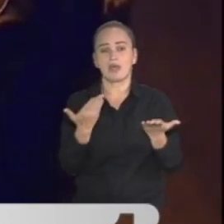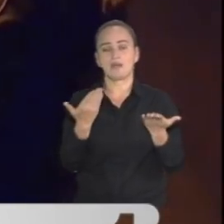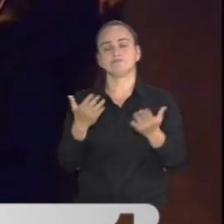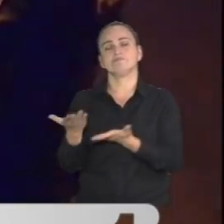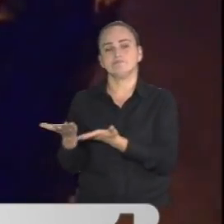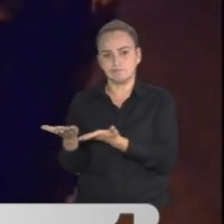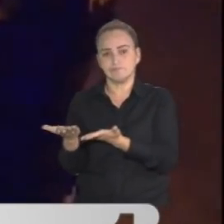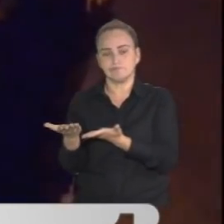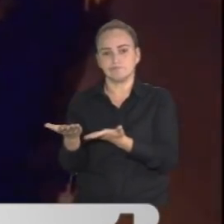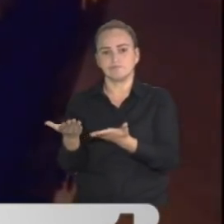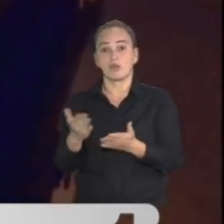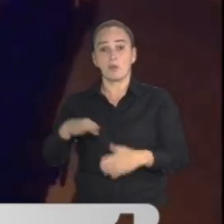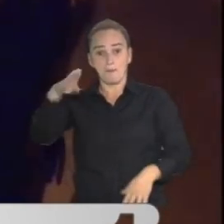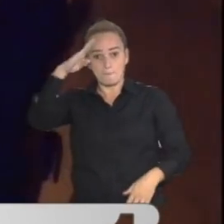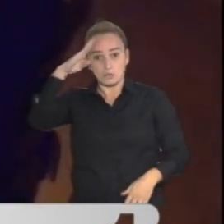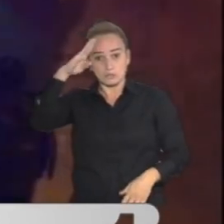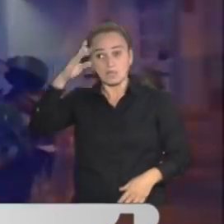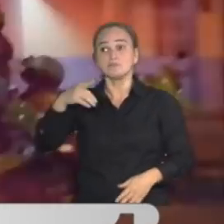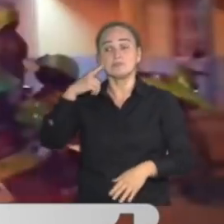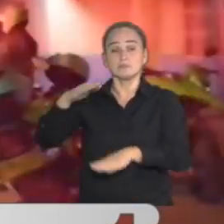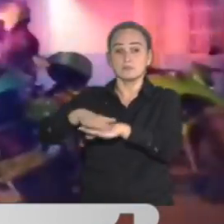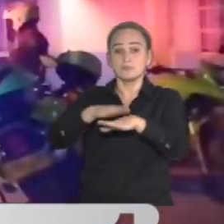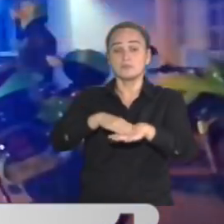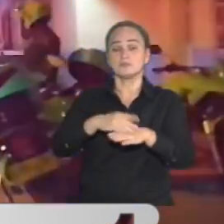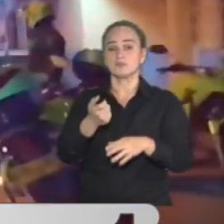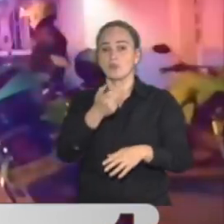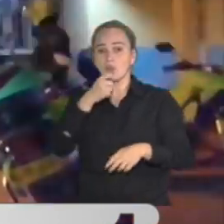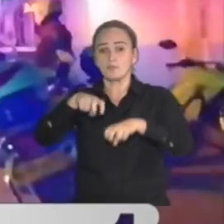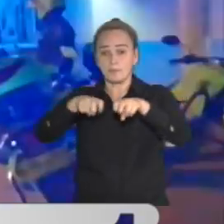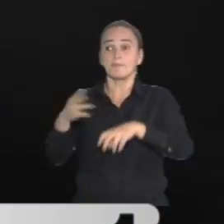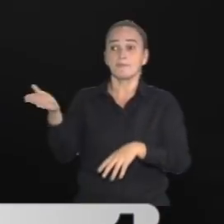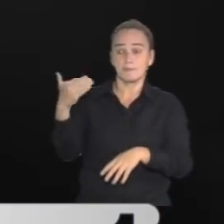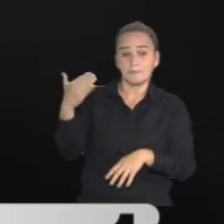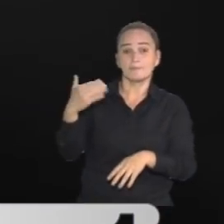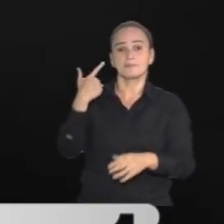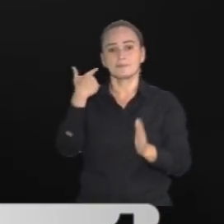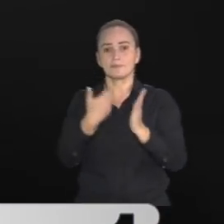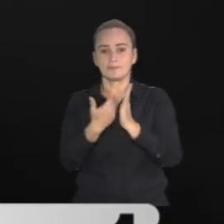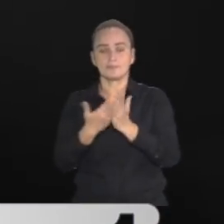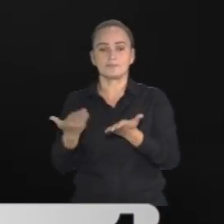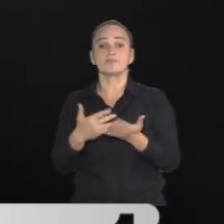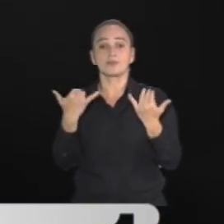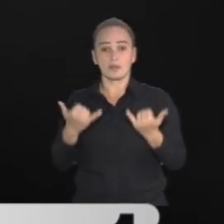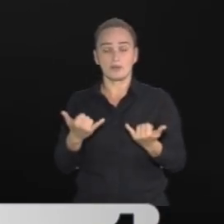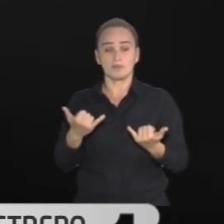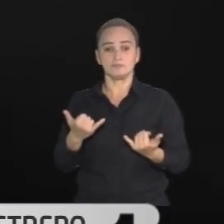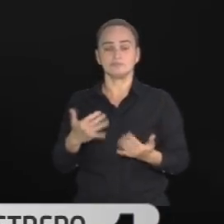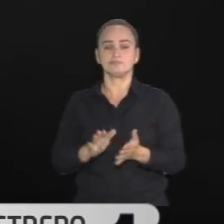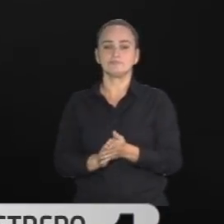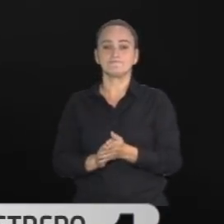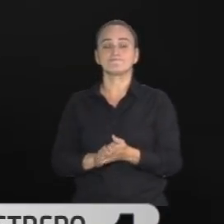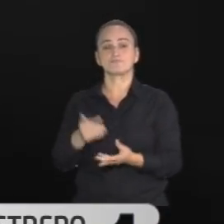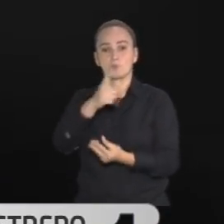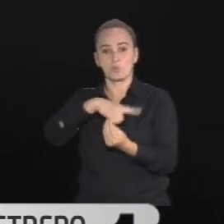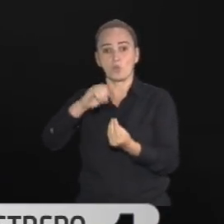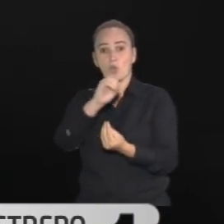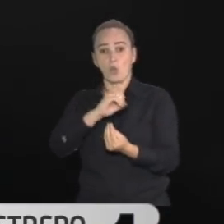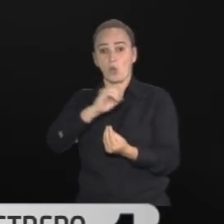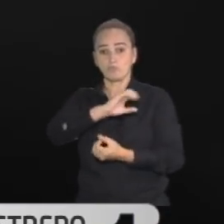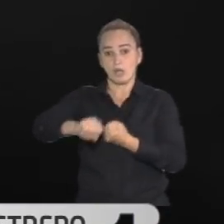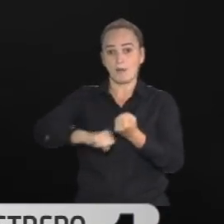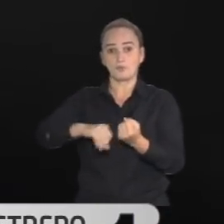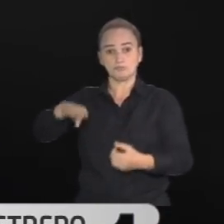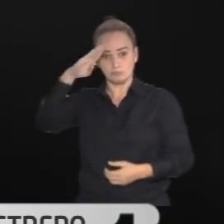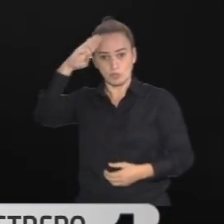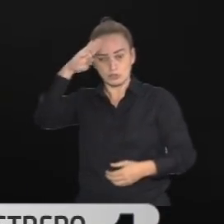esa razón, fue llamada a la policía de tránsito responsable de estos procedimientos. En este momento, cuando llegan otros uniformados también, con